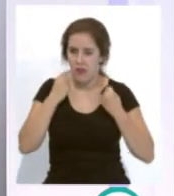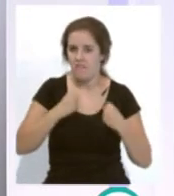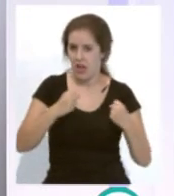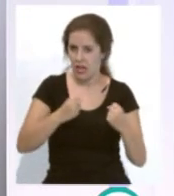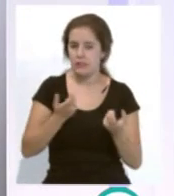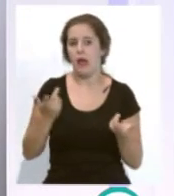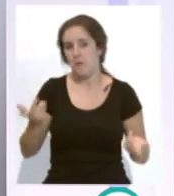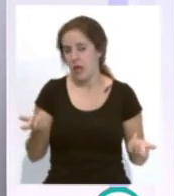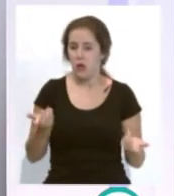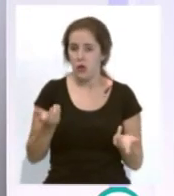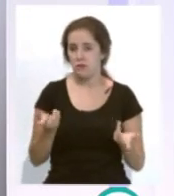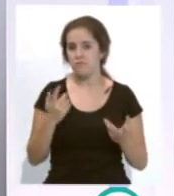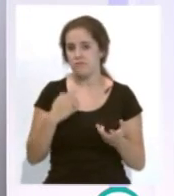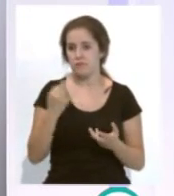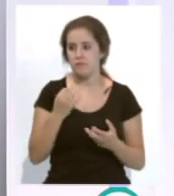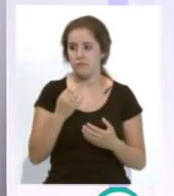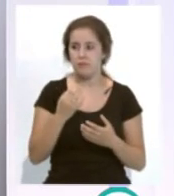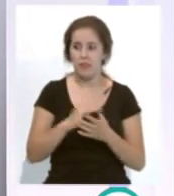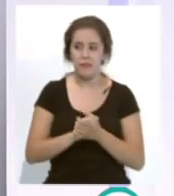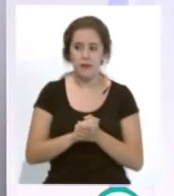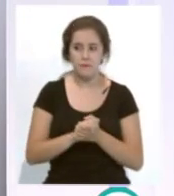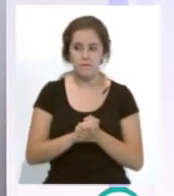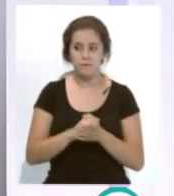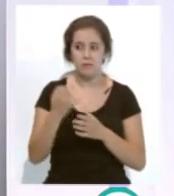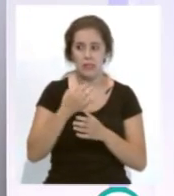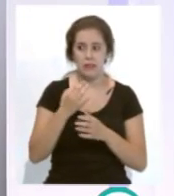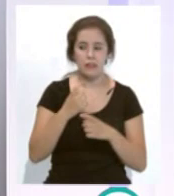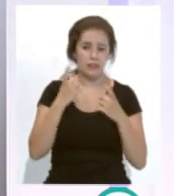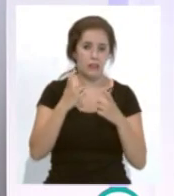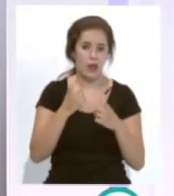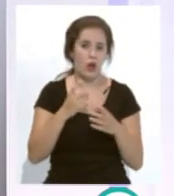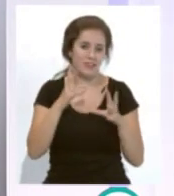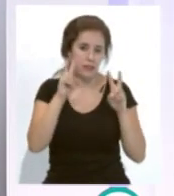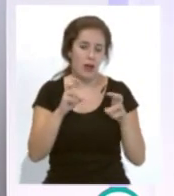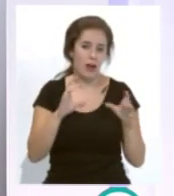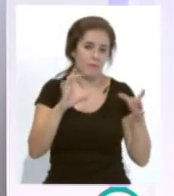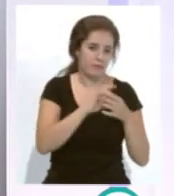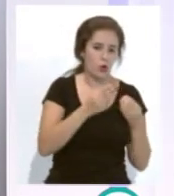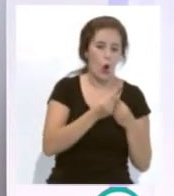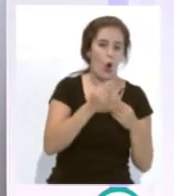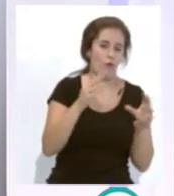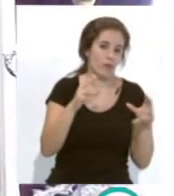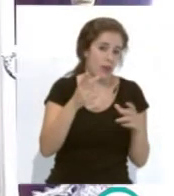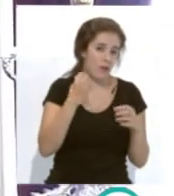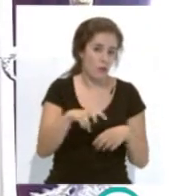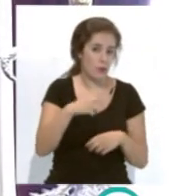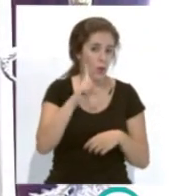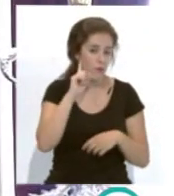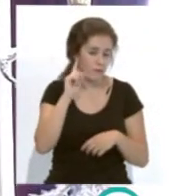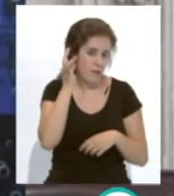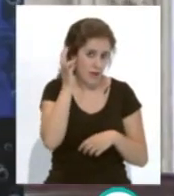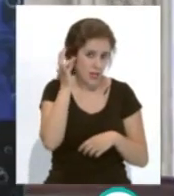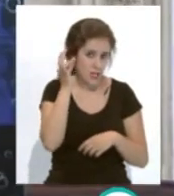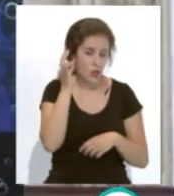decisión valiente que se monta en la ola afortunadamente la ola que hay con el fútbol femenino y insisto es una buena decisión para esta